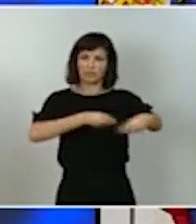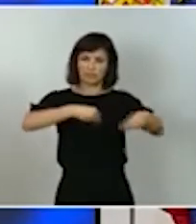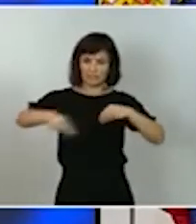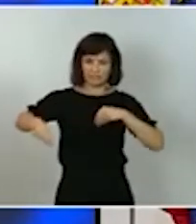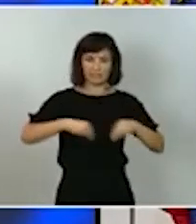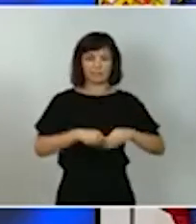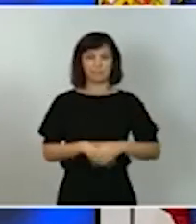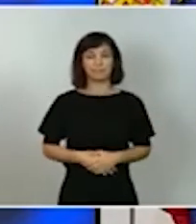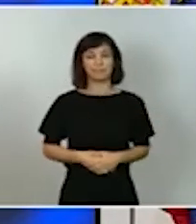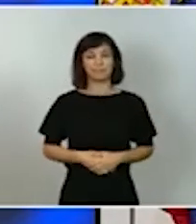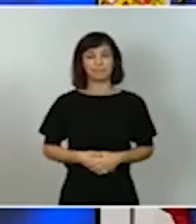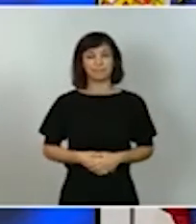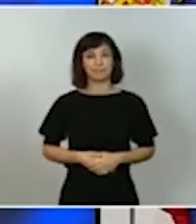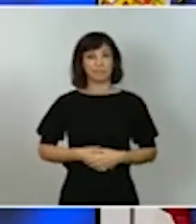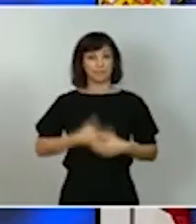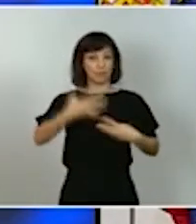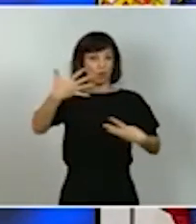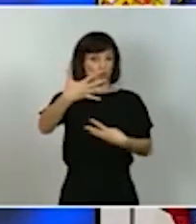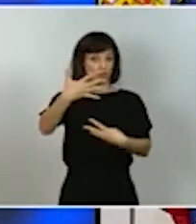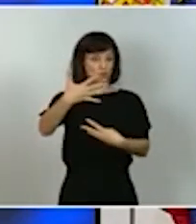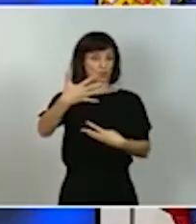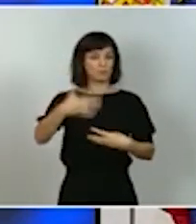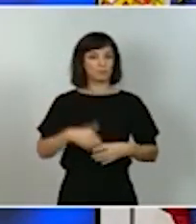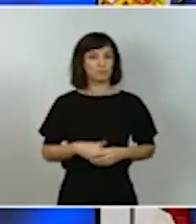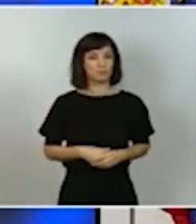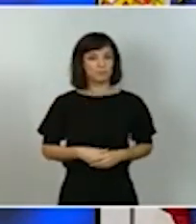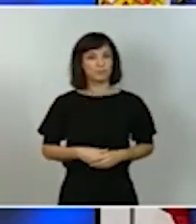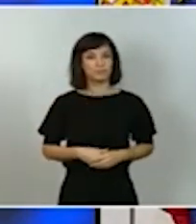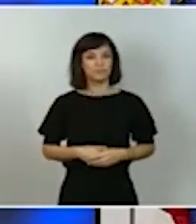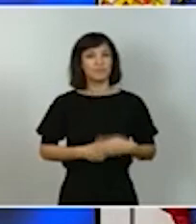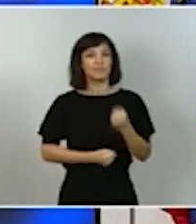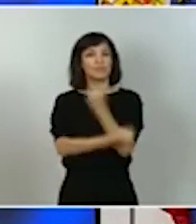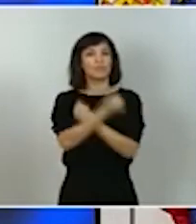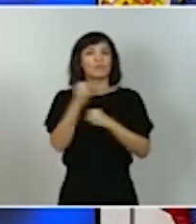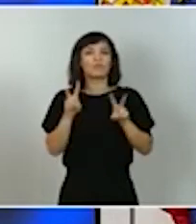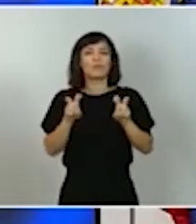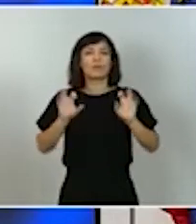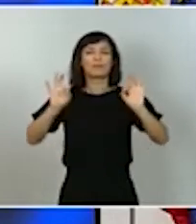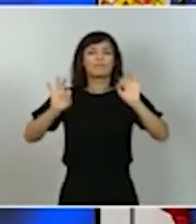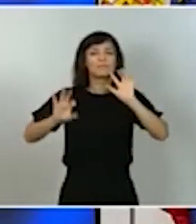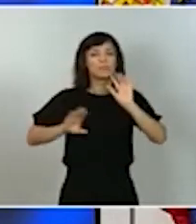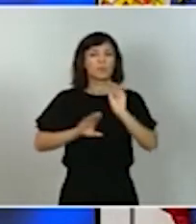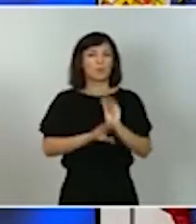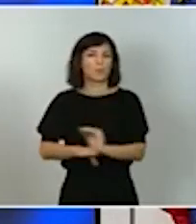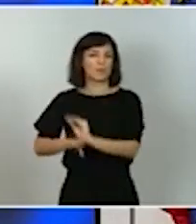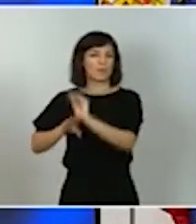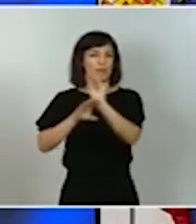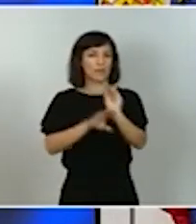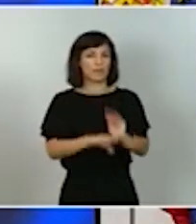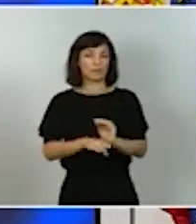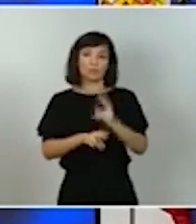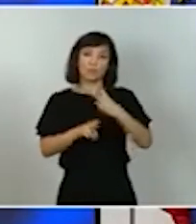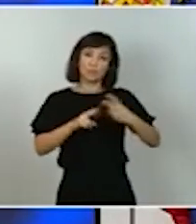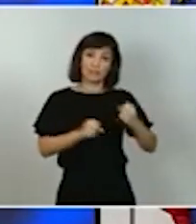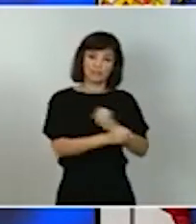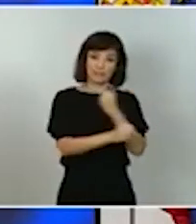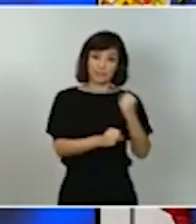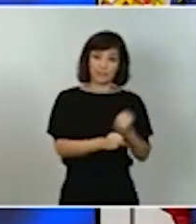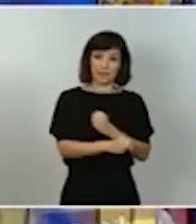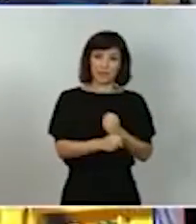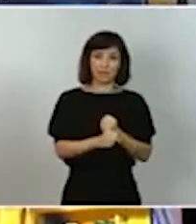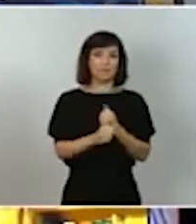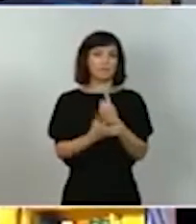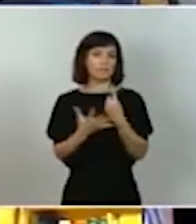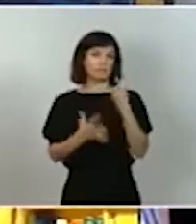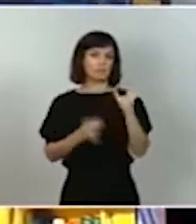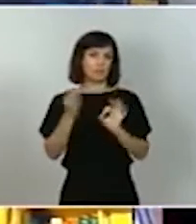política tractora es la nueva economía de los cuidados y las políticas de empleo a la que vamos a destinar el 6% de los recursos